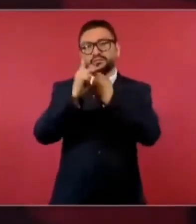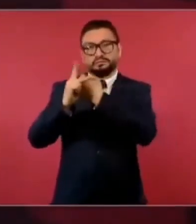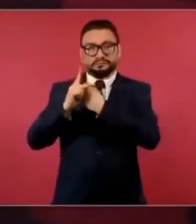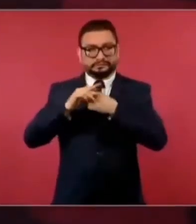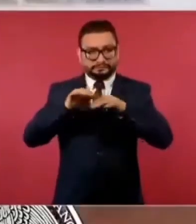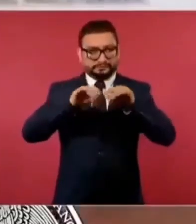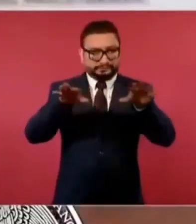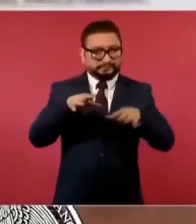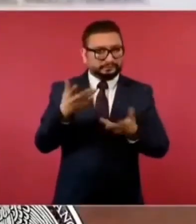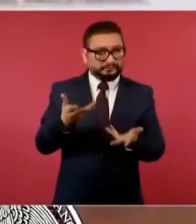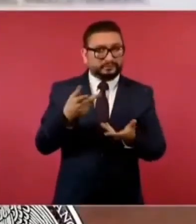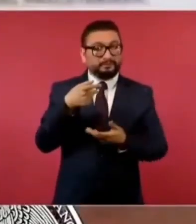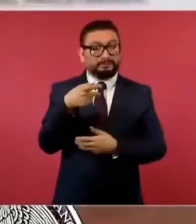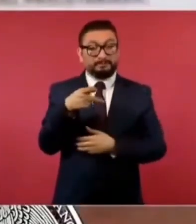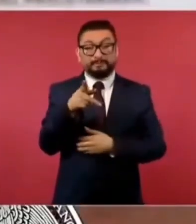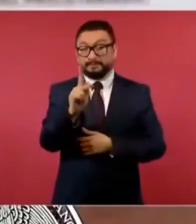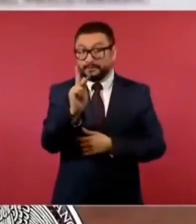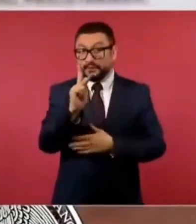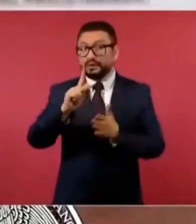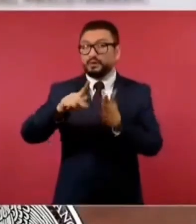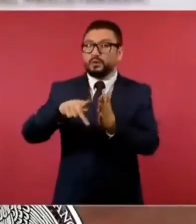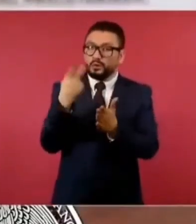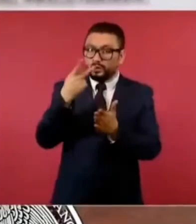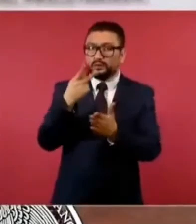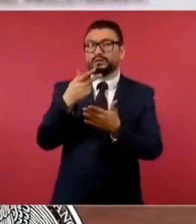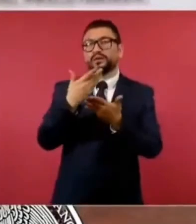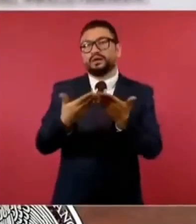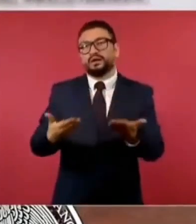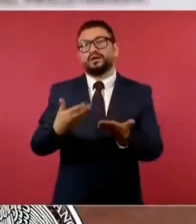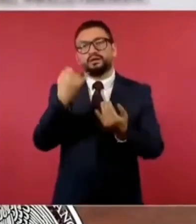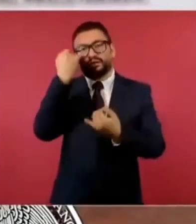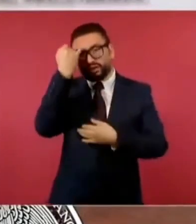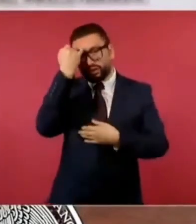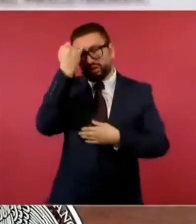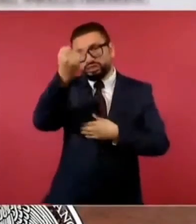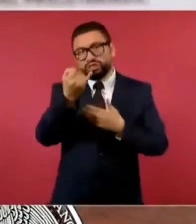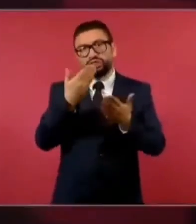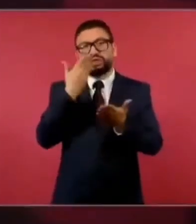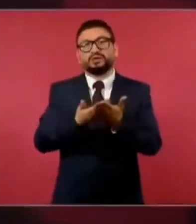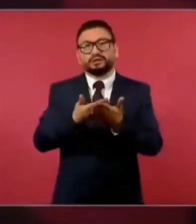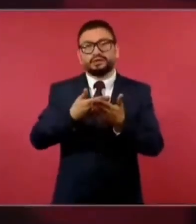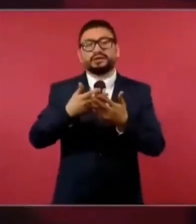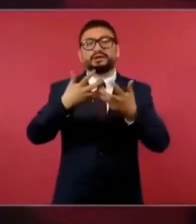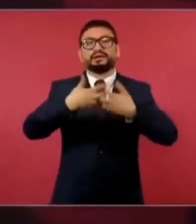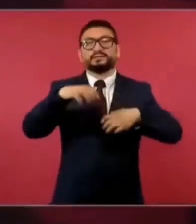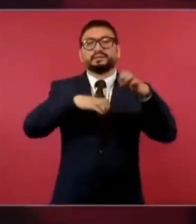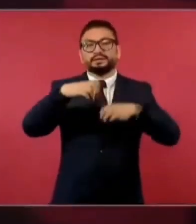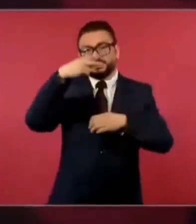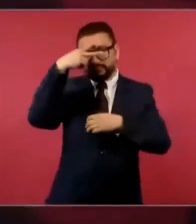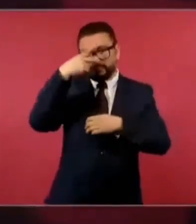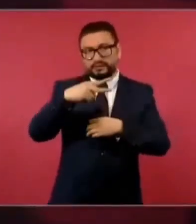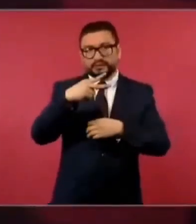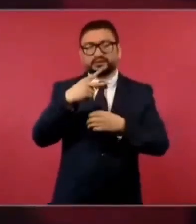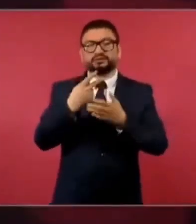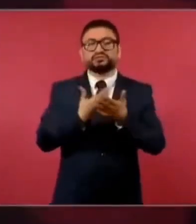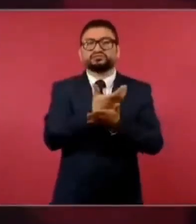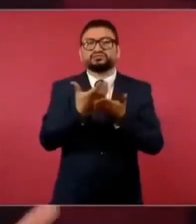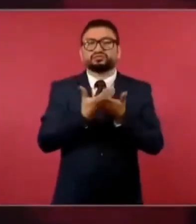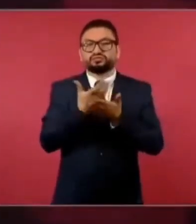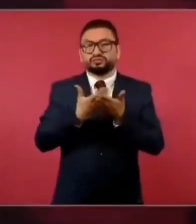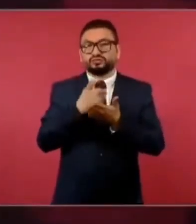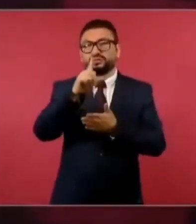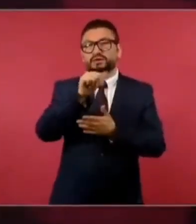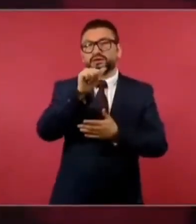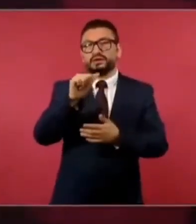Pero volvieron a la carga y ahora inventaron que la empresa mexicana, La Moderna, estaría por quebrar.